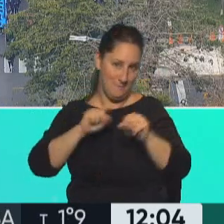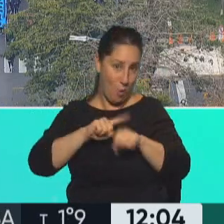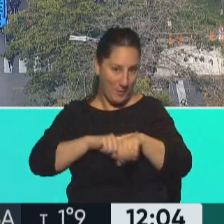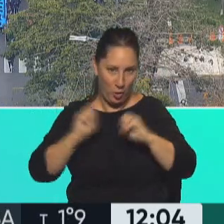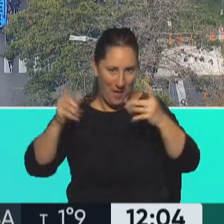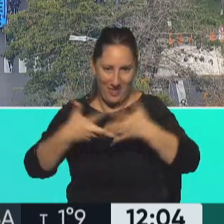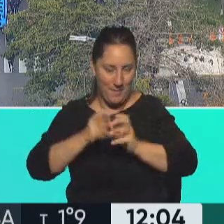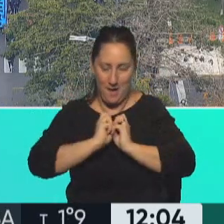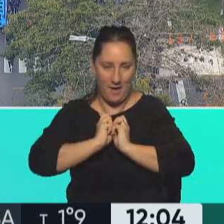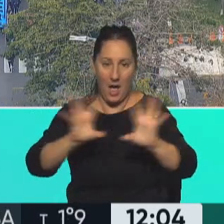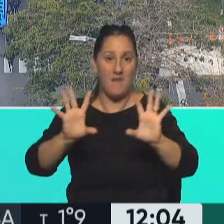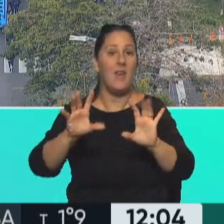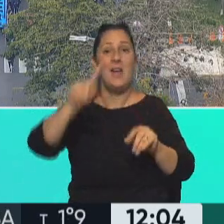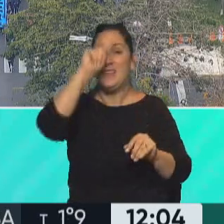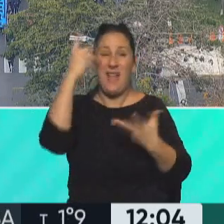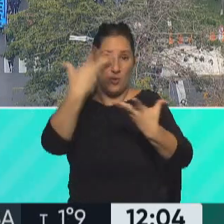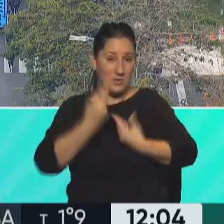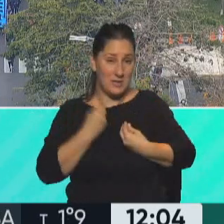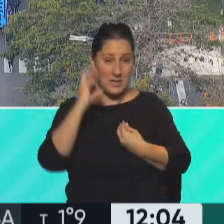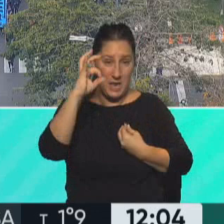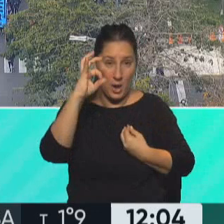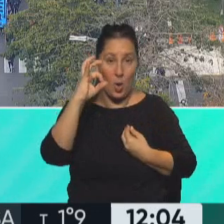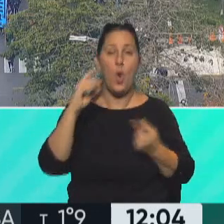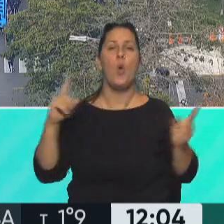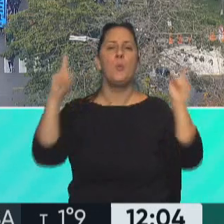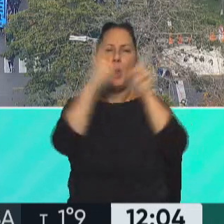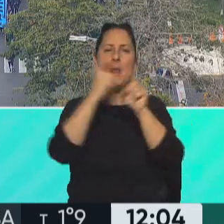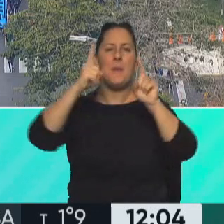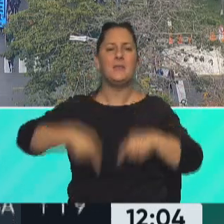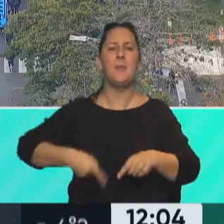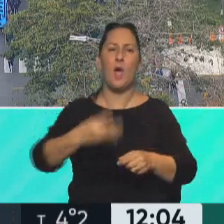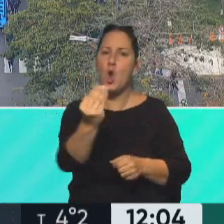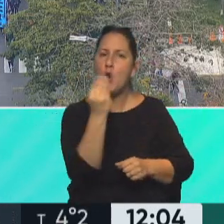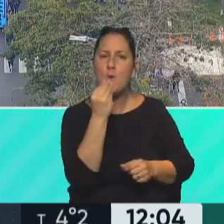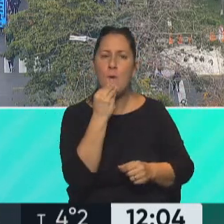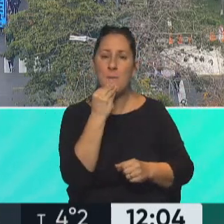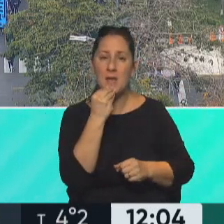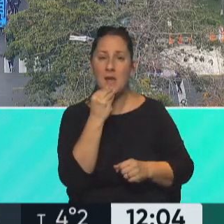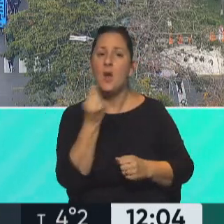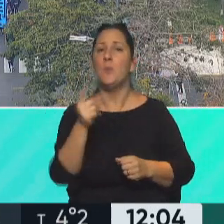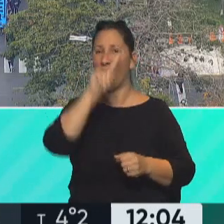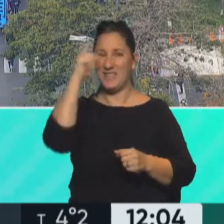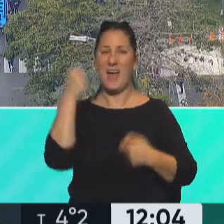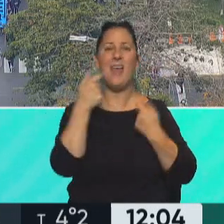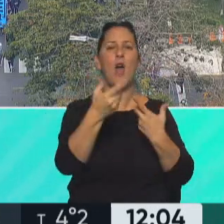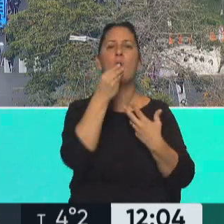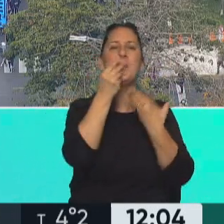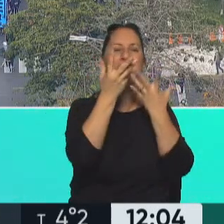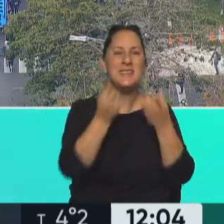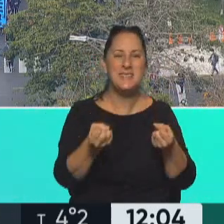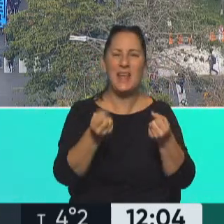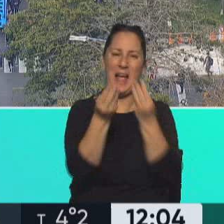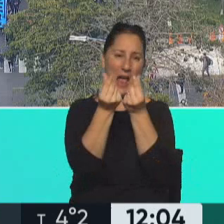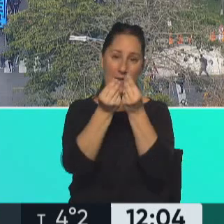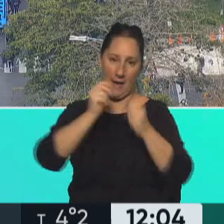terrible todo eso y no lo asistió el Estado. El problema de lo que se come efectivamente, porque el Estado da comida seca y de muy